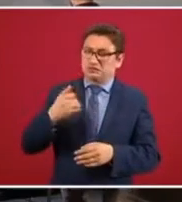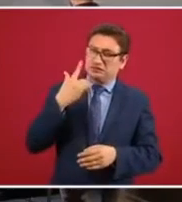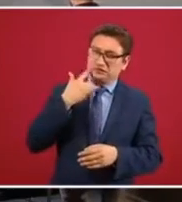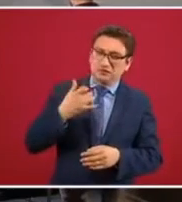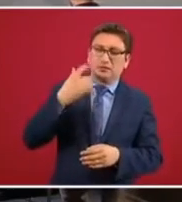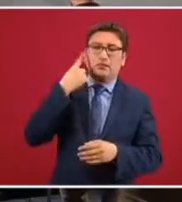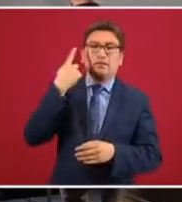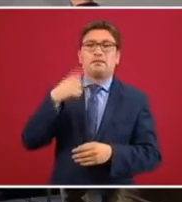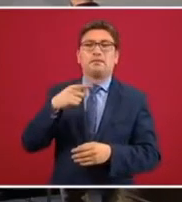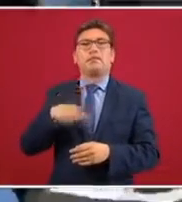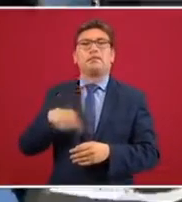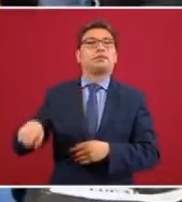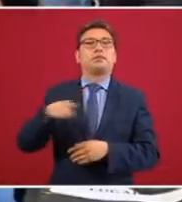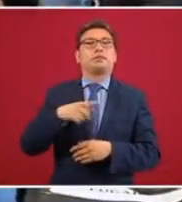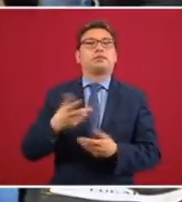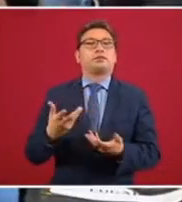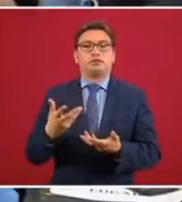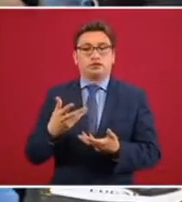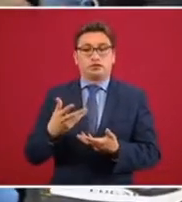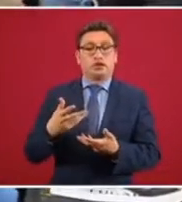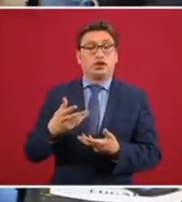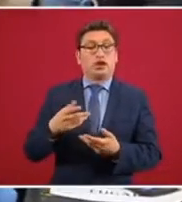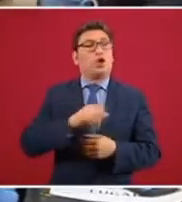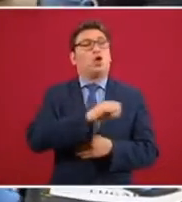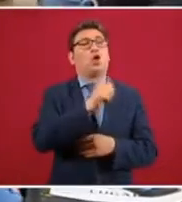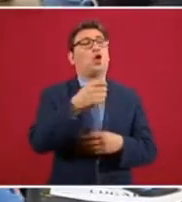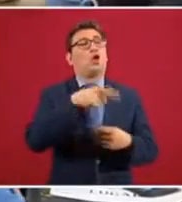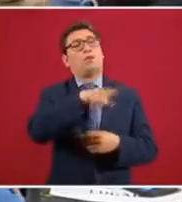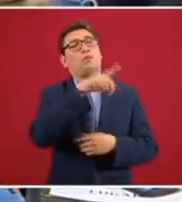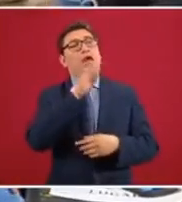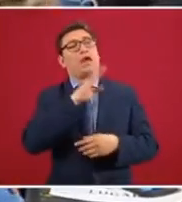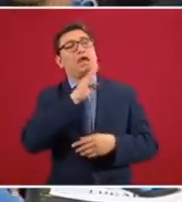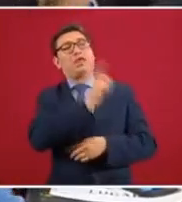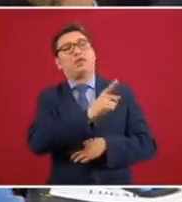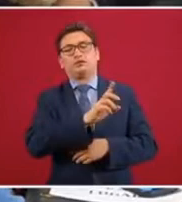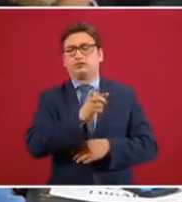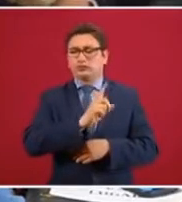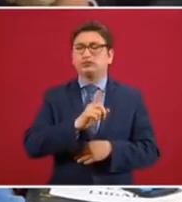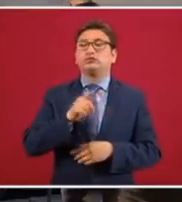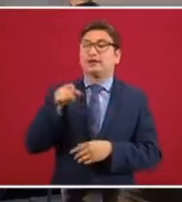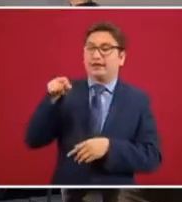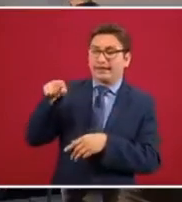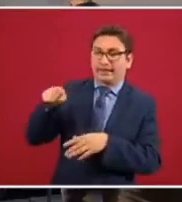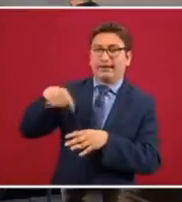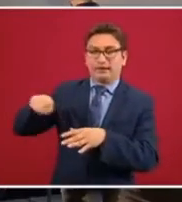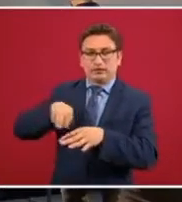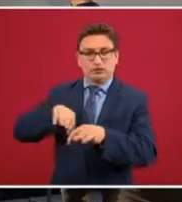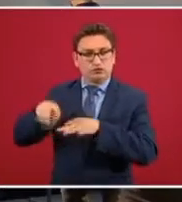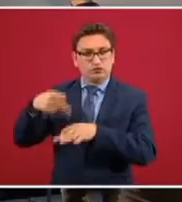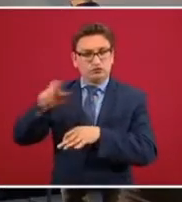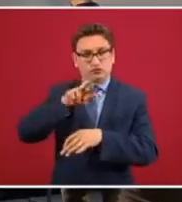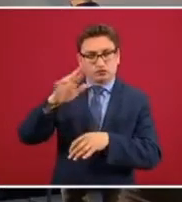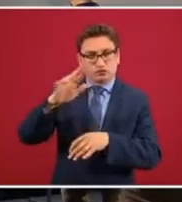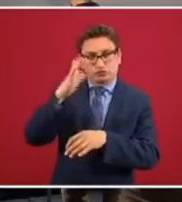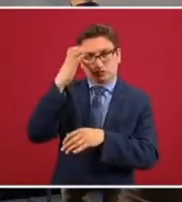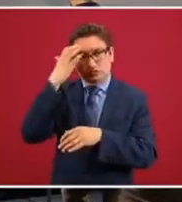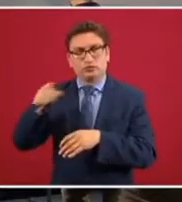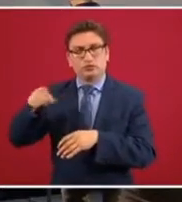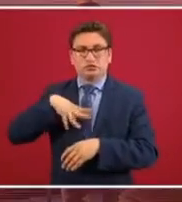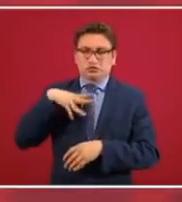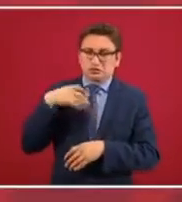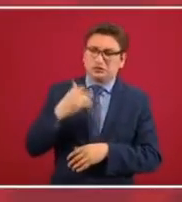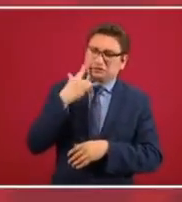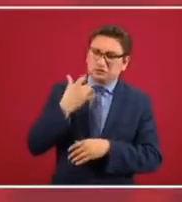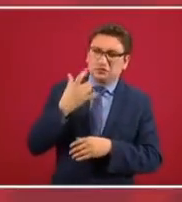y no es condenar a nadie, es reconocer que hicieron un gran esfuerzo por mantener